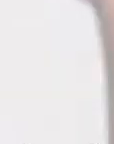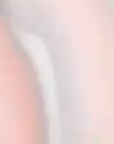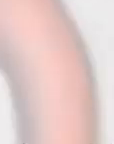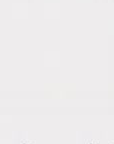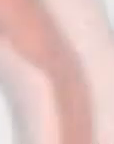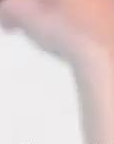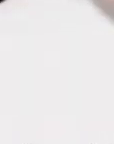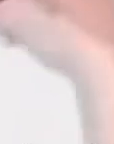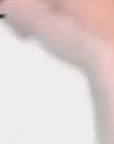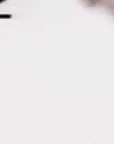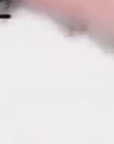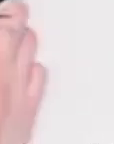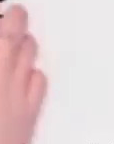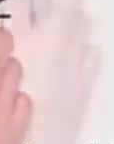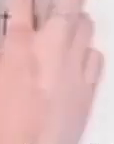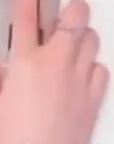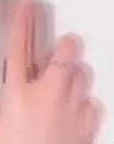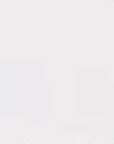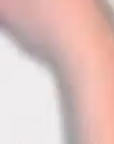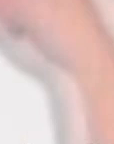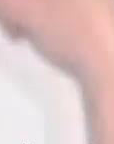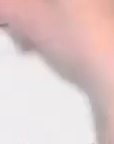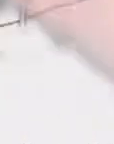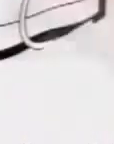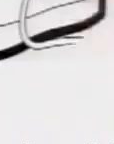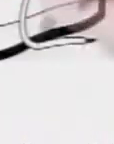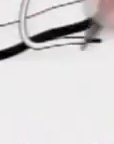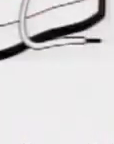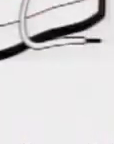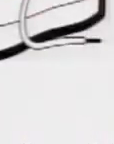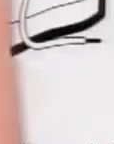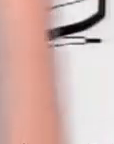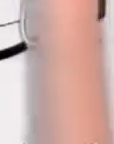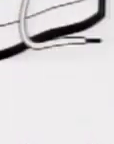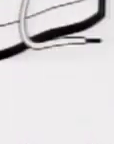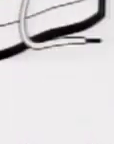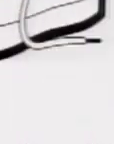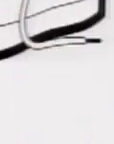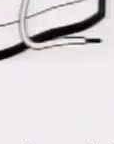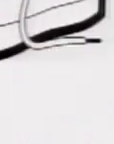Lo primero es quitarte los zapatos en la entrada para luego ser desinfectados.